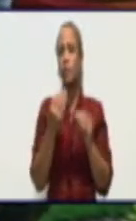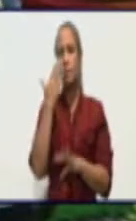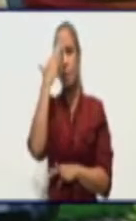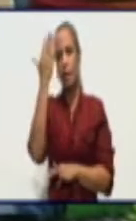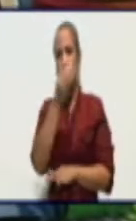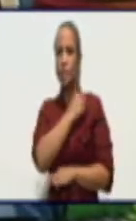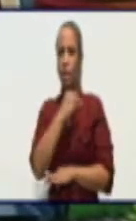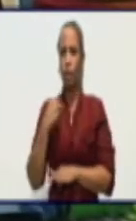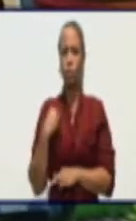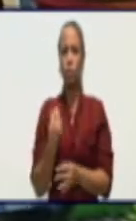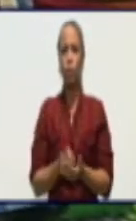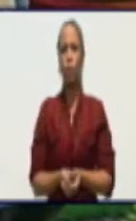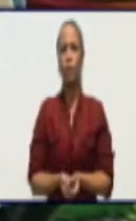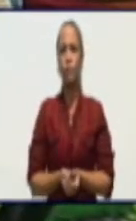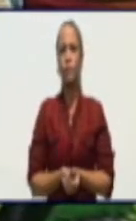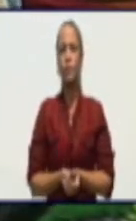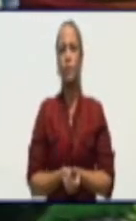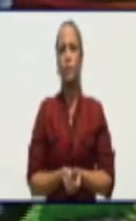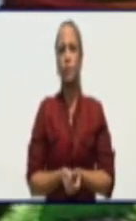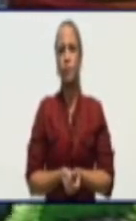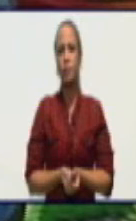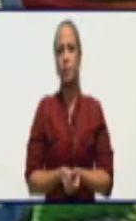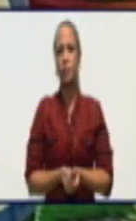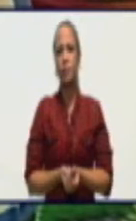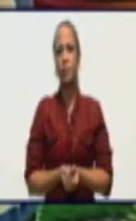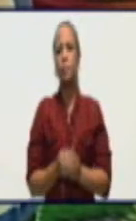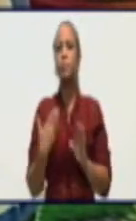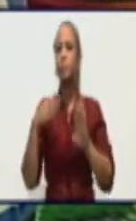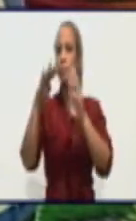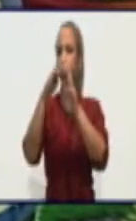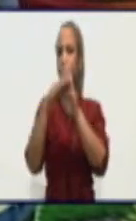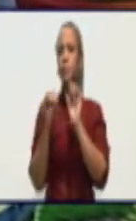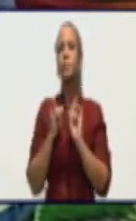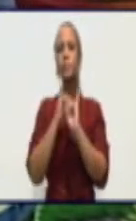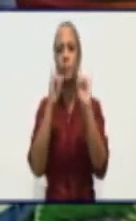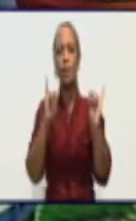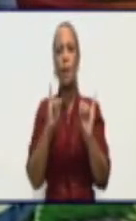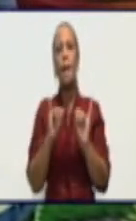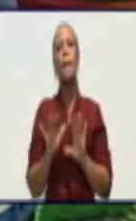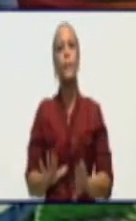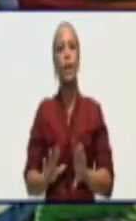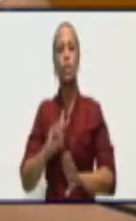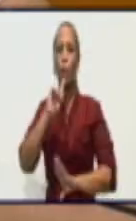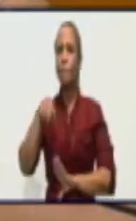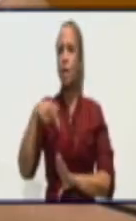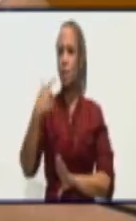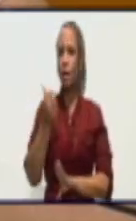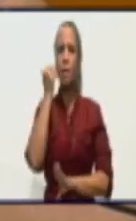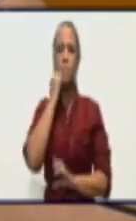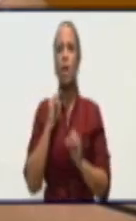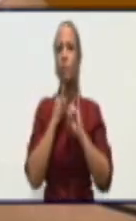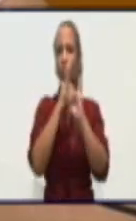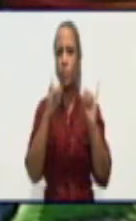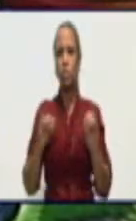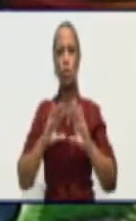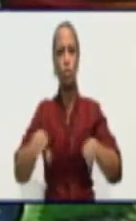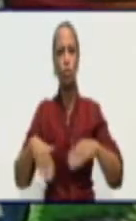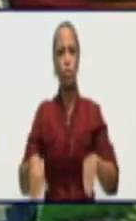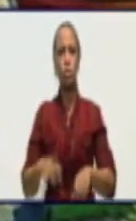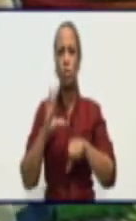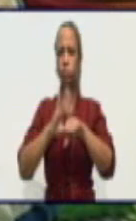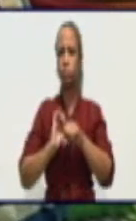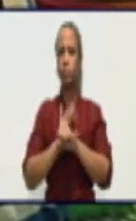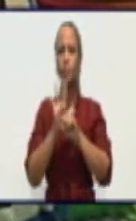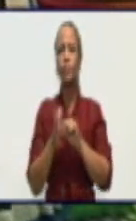por haber estado con nosotros aquí en el panel informativo le voy a estar esperando mañana con más detalles de la situación epidemiológica que